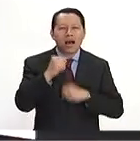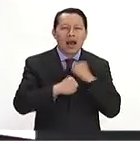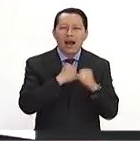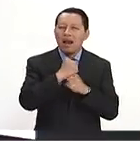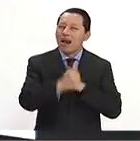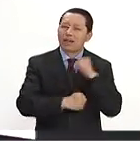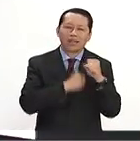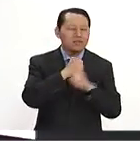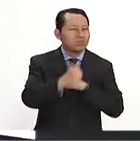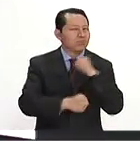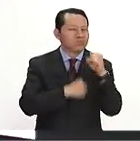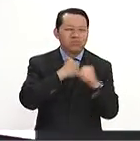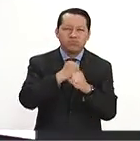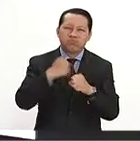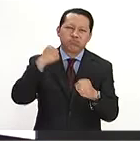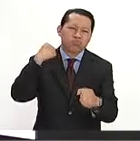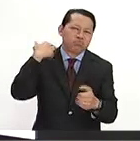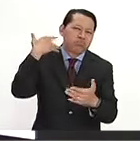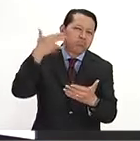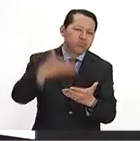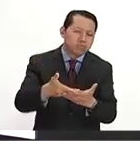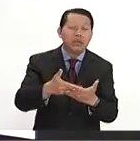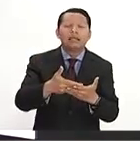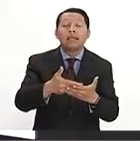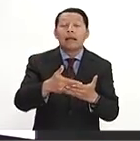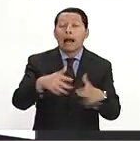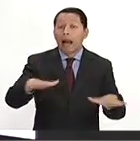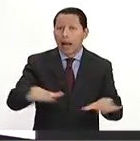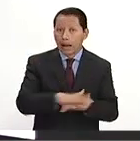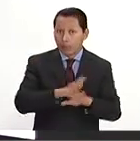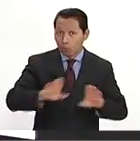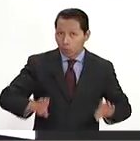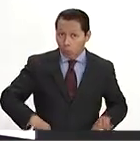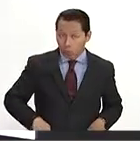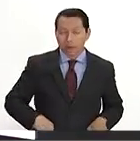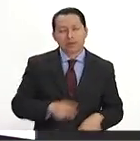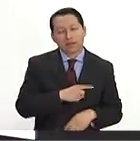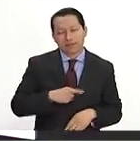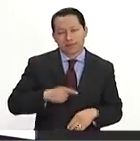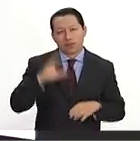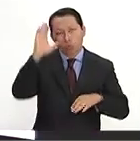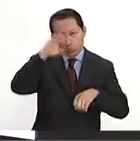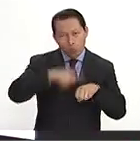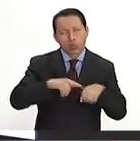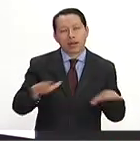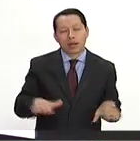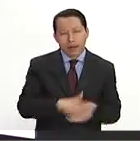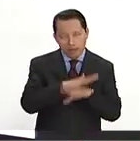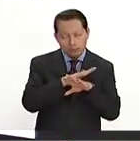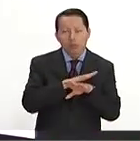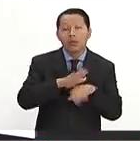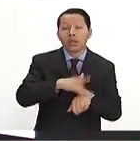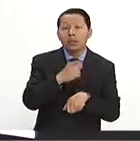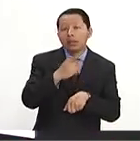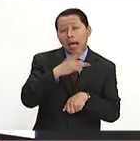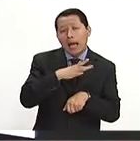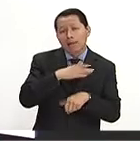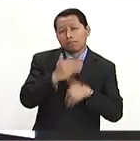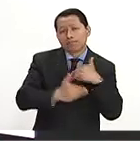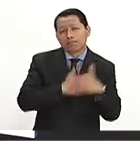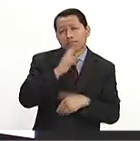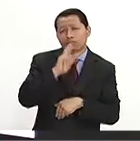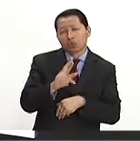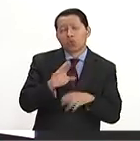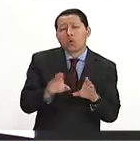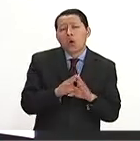décadas. Y la realidad es que para ver una modificación conductual tenemos que tener un cambio de cultura. Muchas veces esto es respuesta de